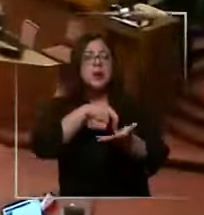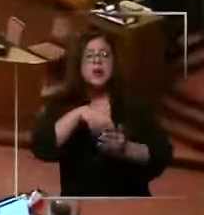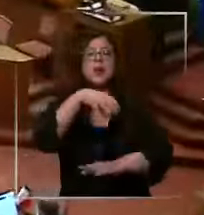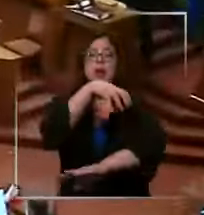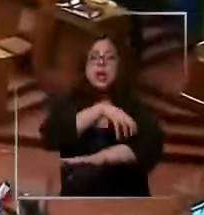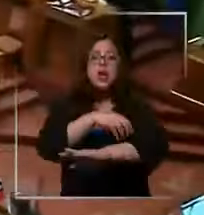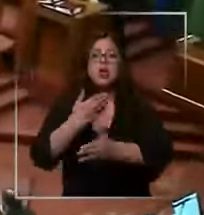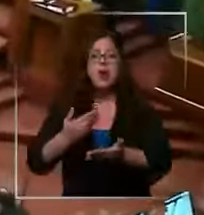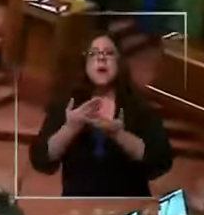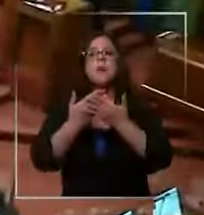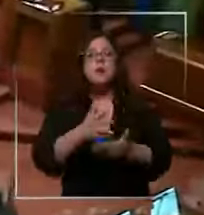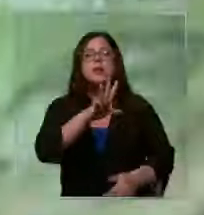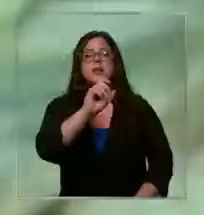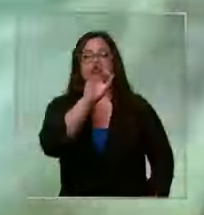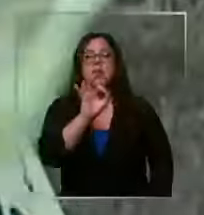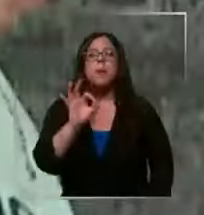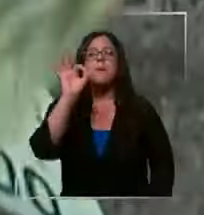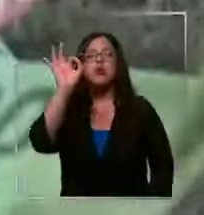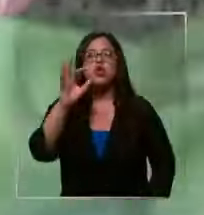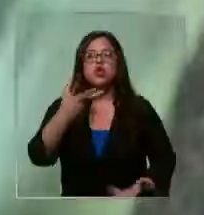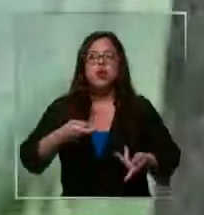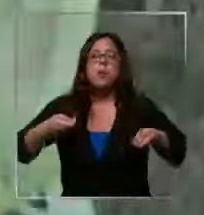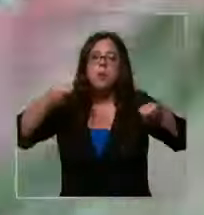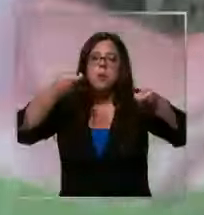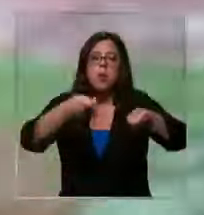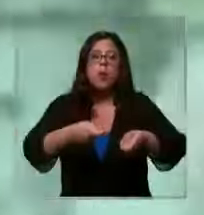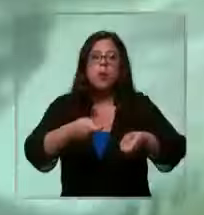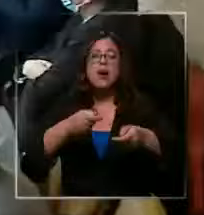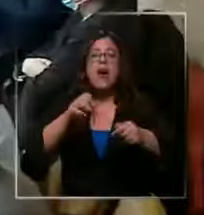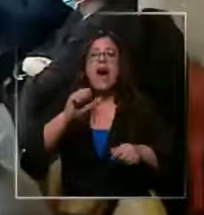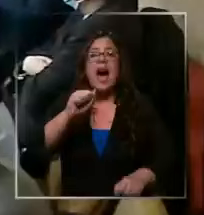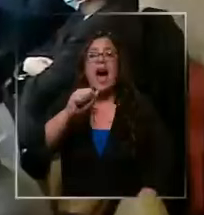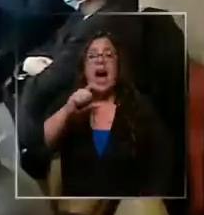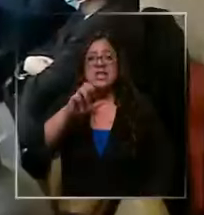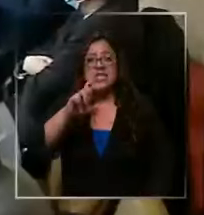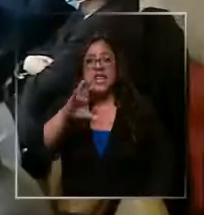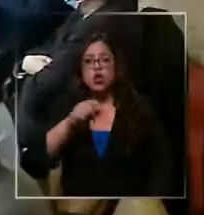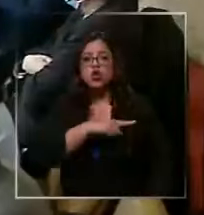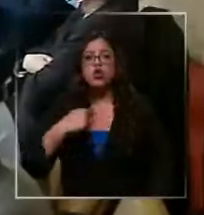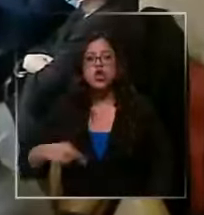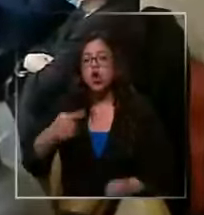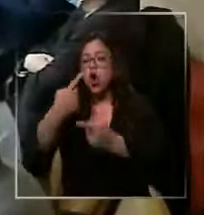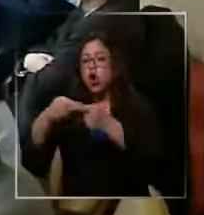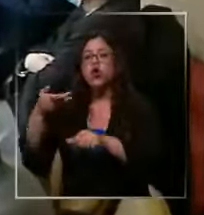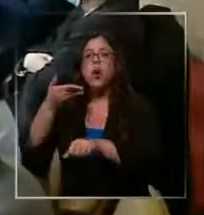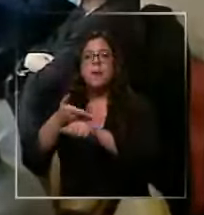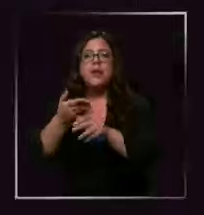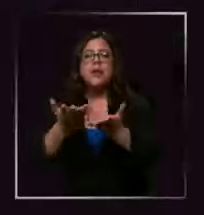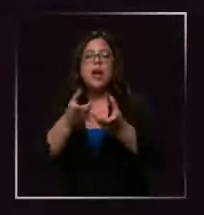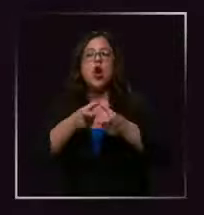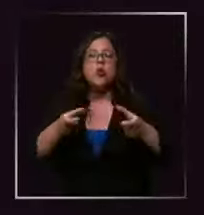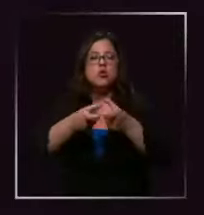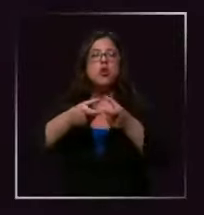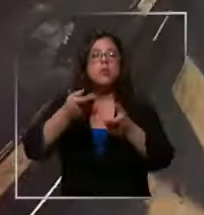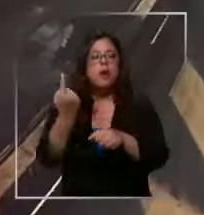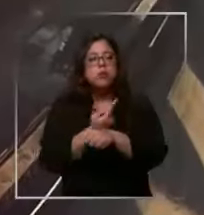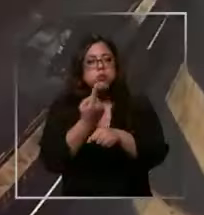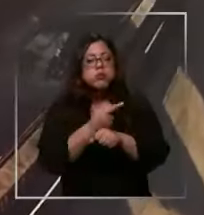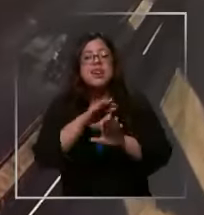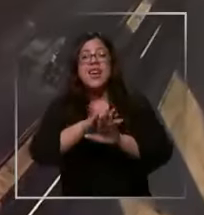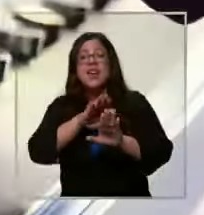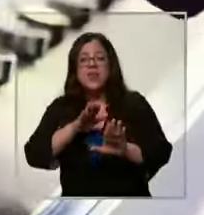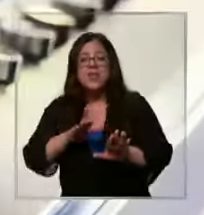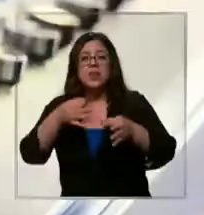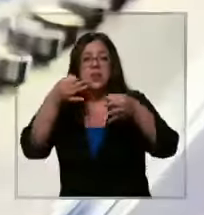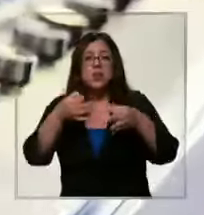la región proponen un 50% de arancel al acero chino y otros piden una sesión especial para abordar el tema, evitando así que se